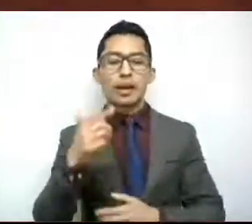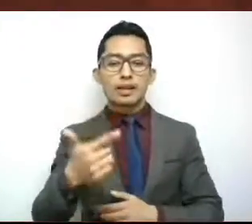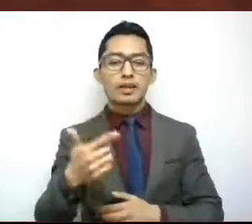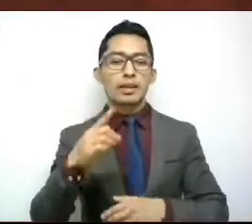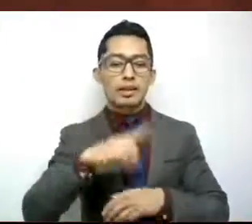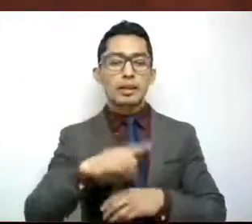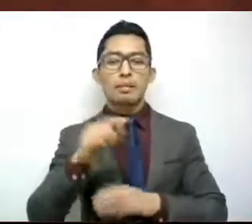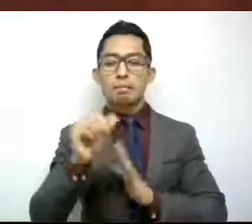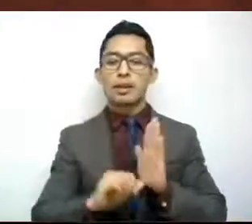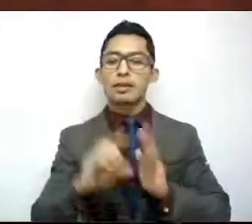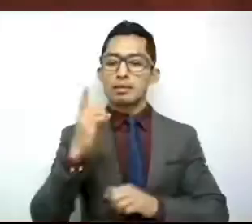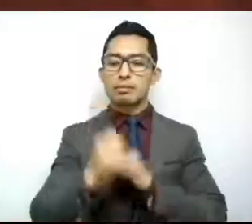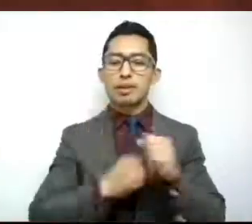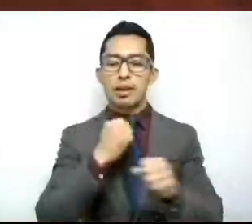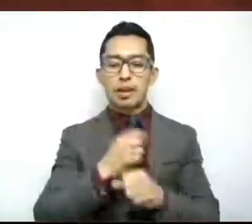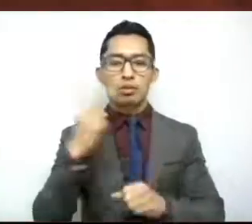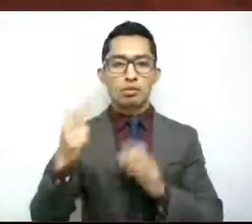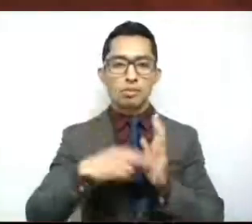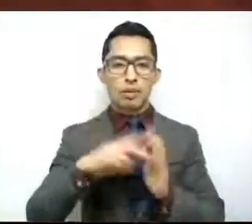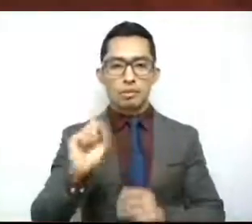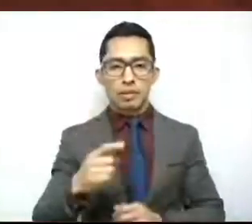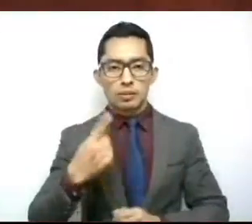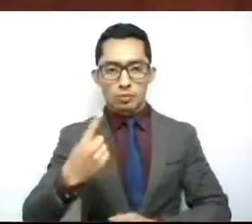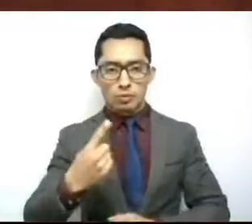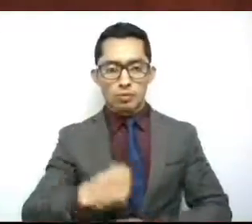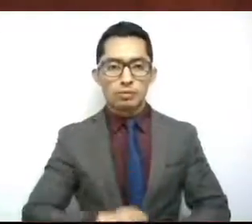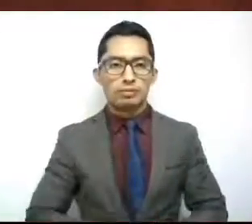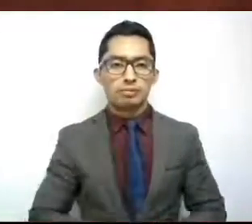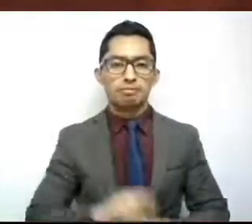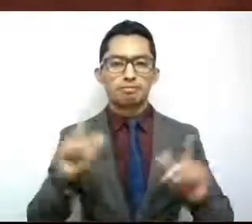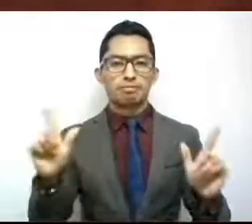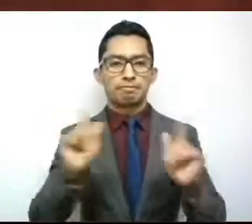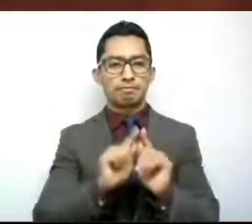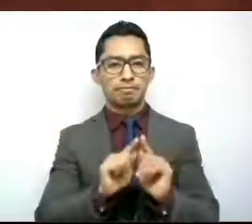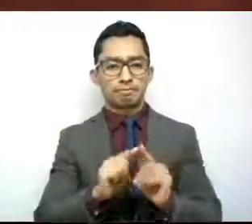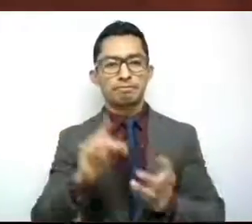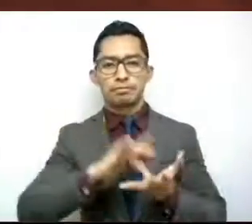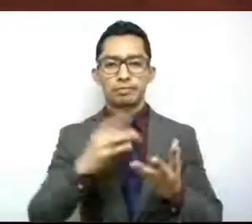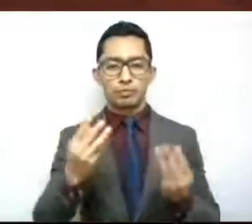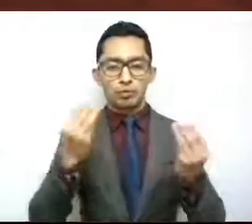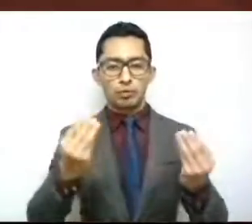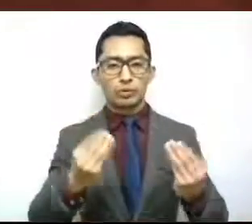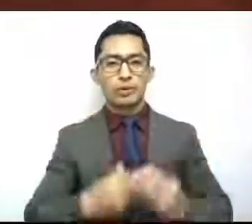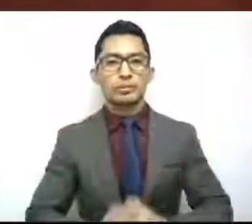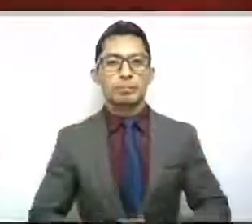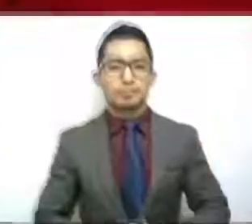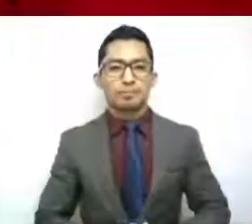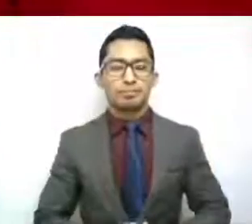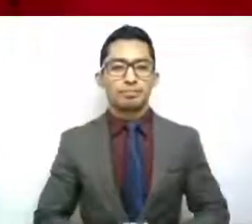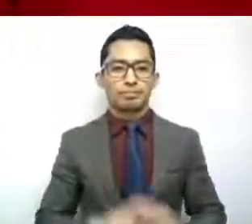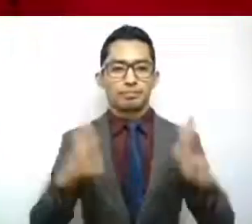mes de diciembre del año 2021. Es cuanto. Muchas gracias. Gracias, diputada.